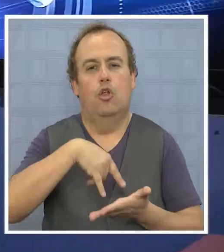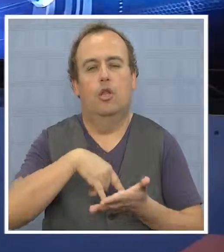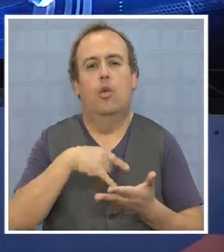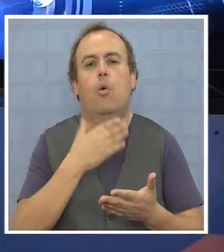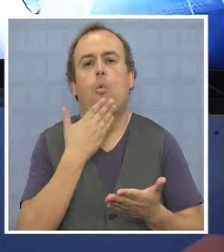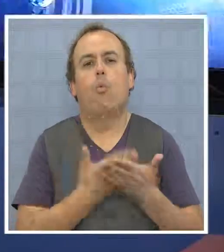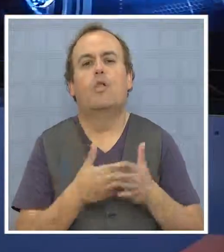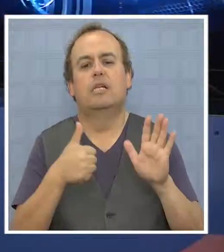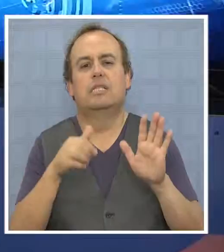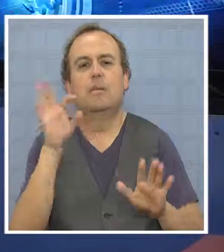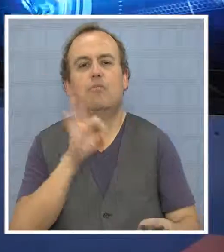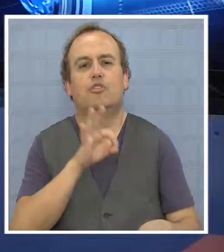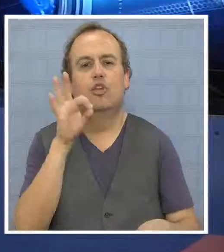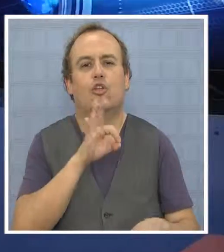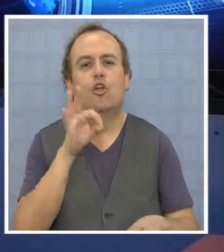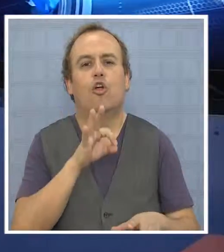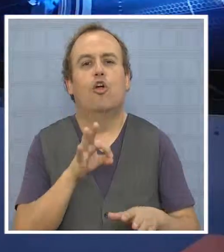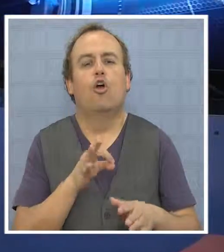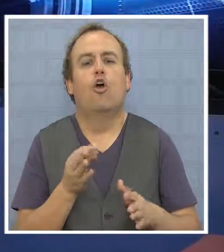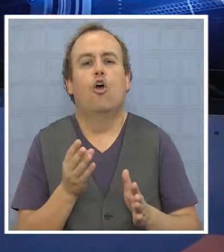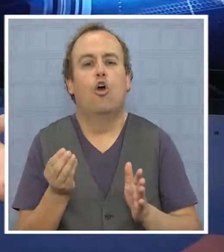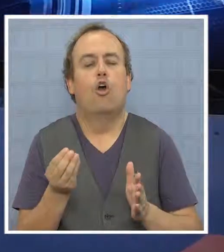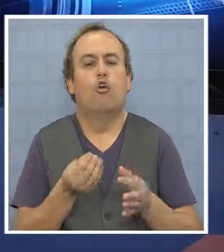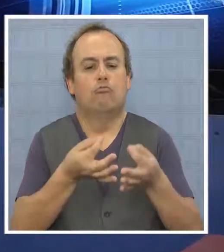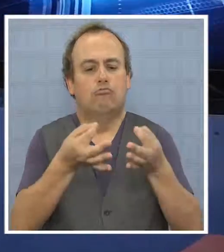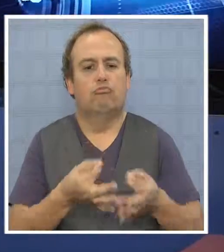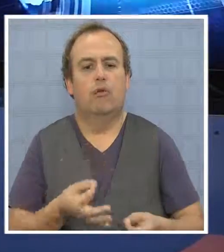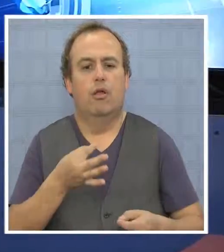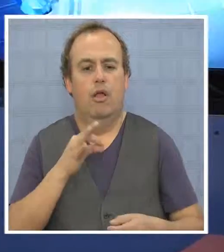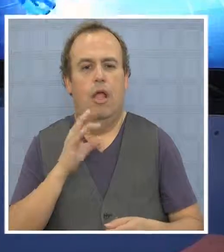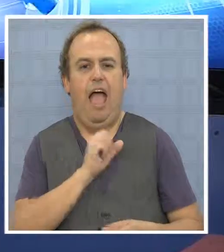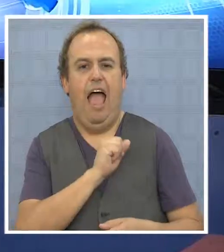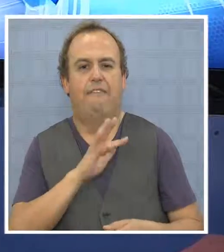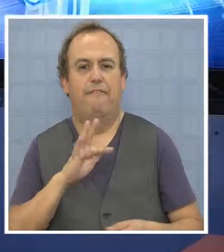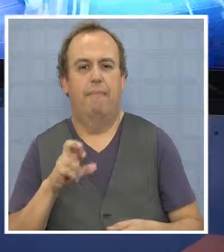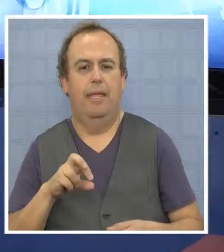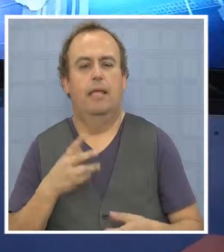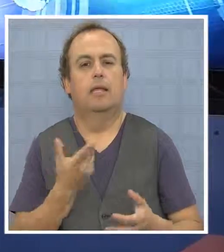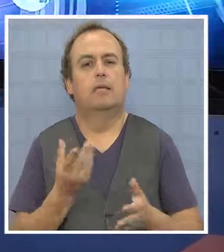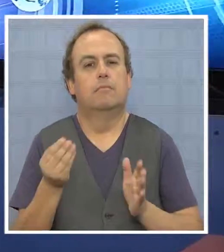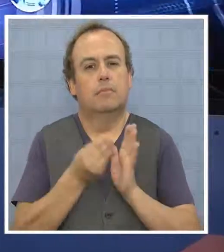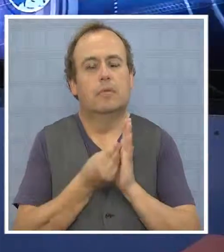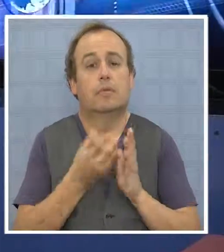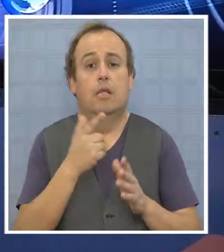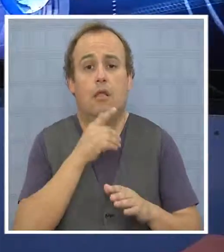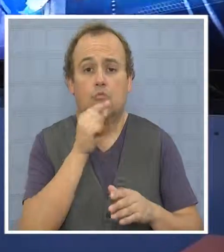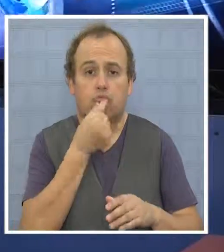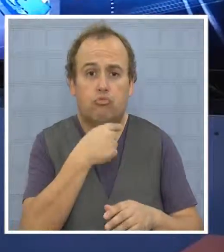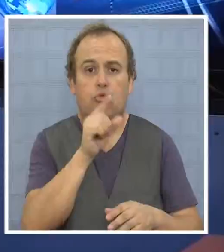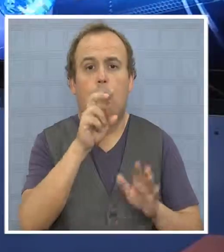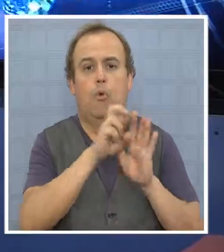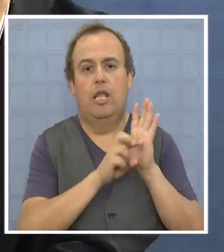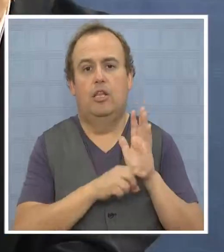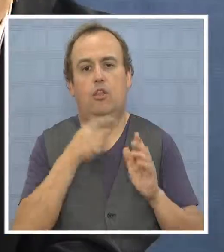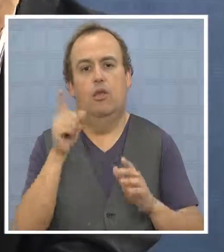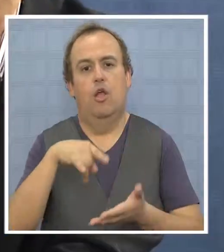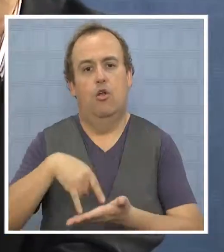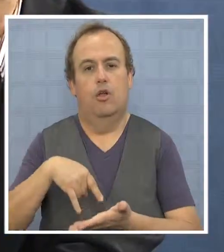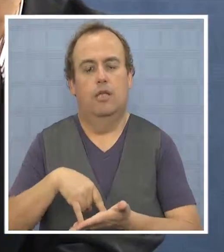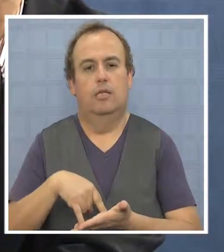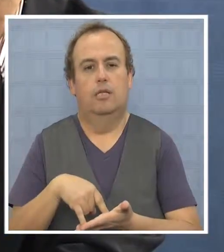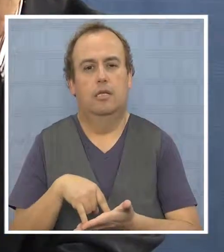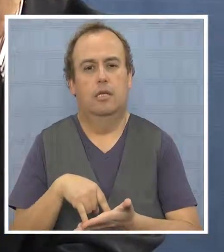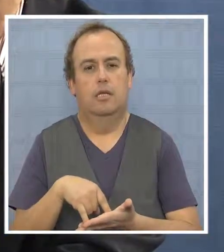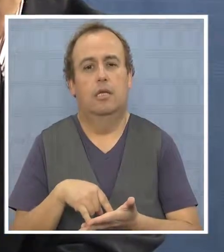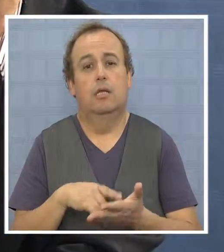¿Cuándo se les va a eliminar el 6% de cotización previsional que tienen ellos? Bueno, el proyecto va a ir al Congreso ahora luego. Entonces, por ejemplo,